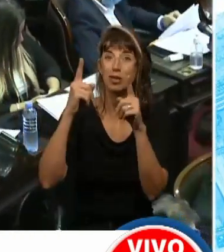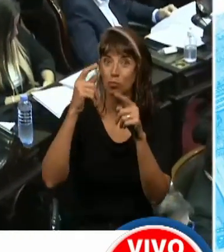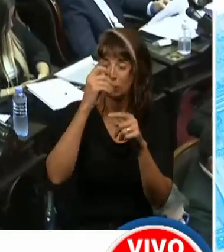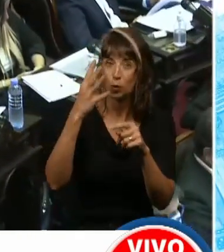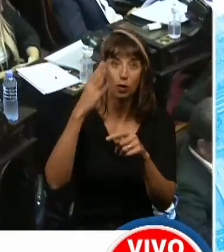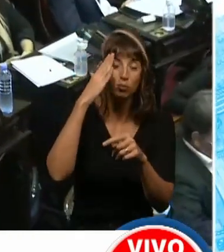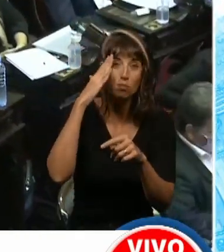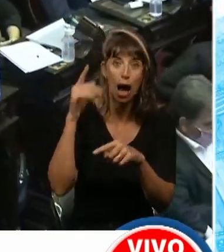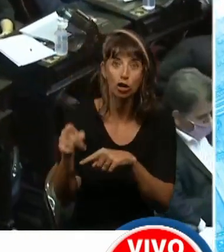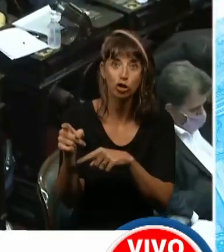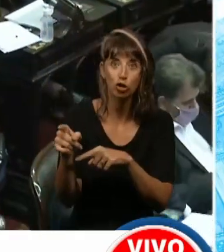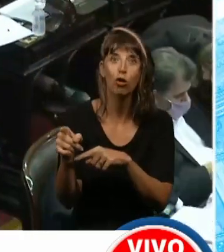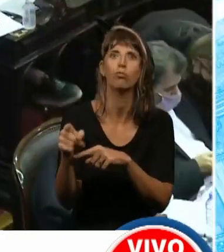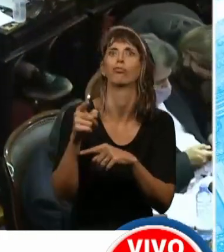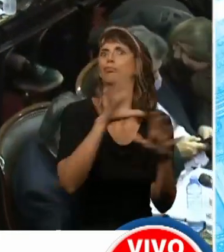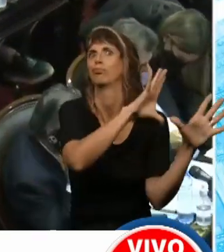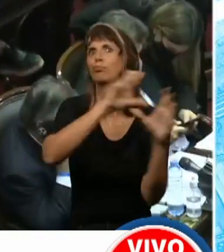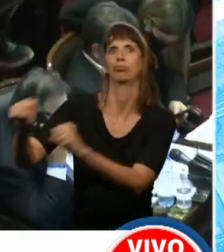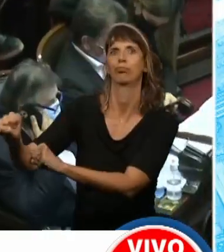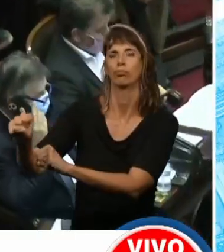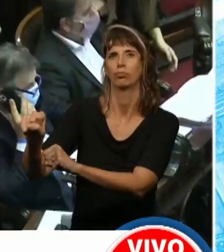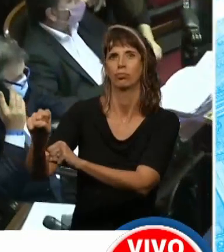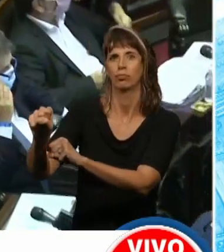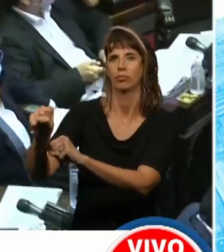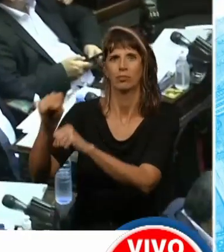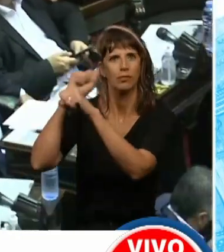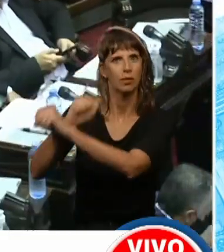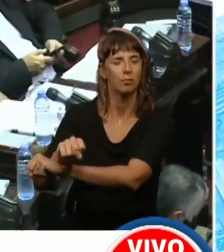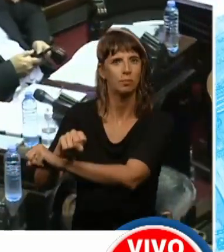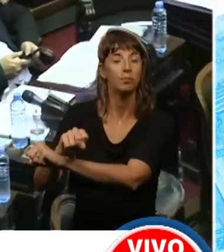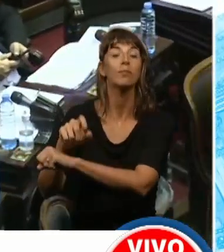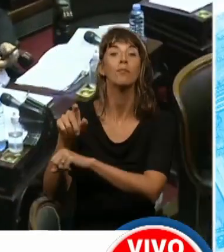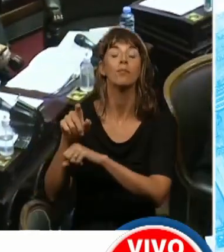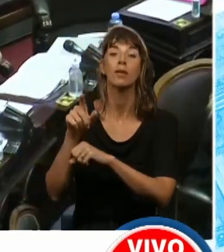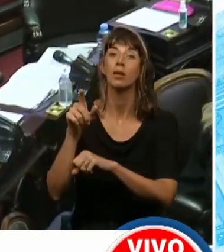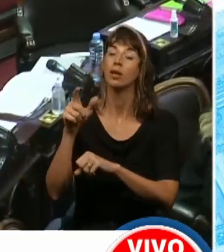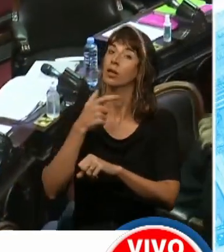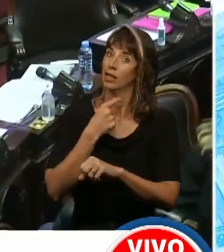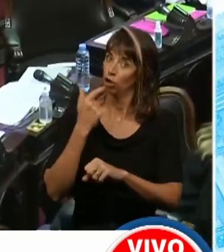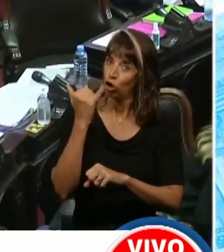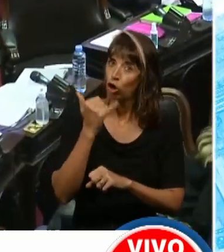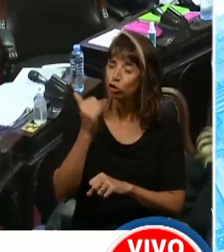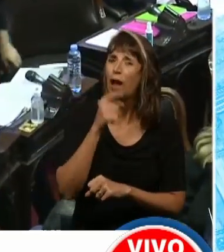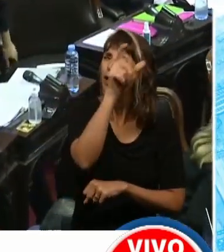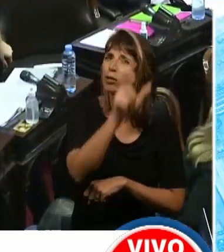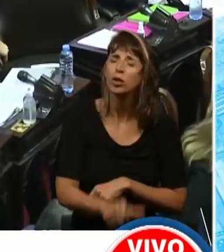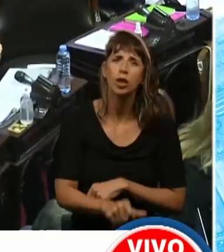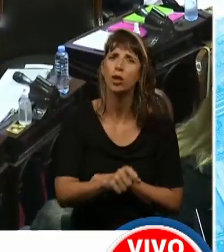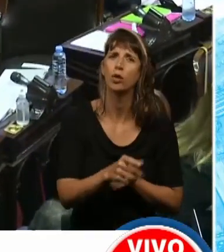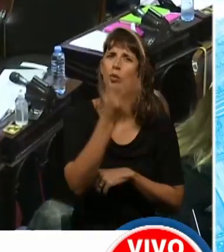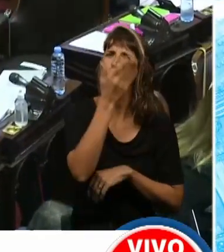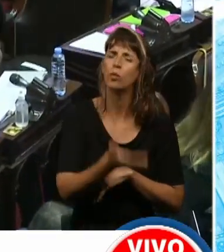y quiero destacar que era un compañero